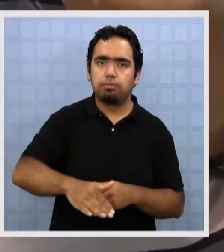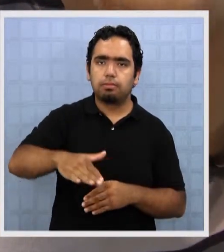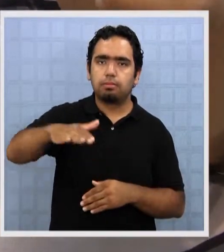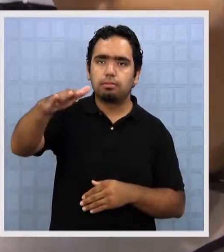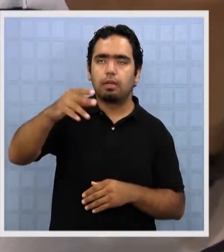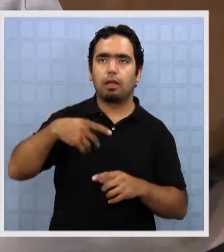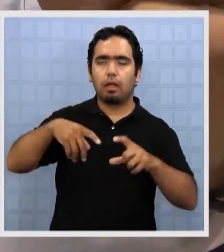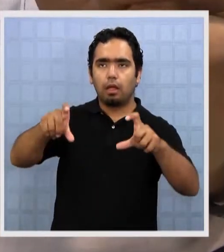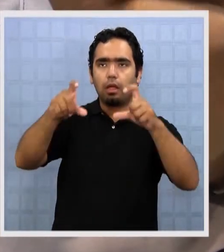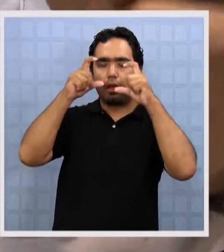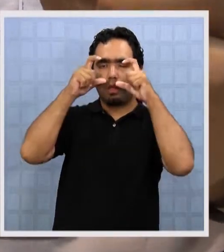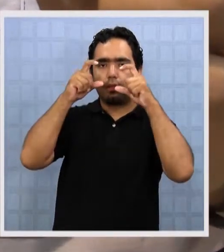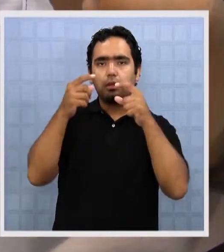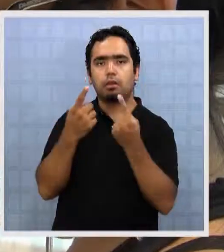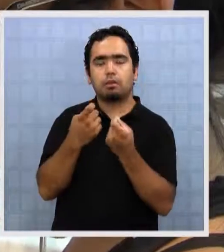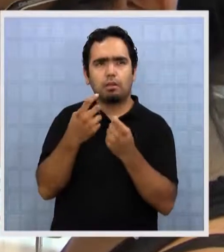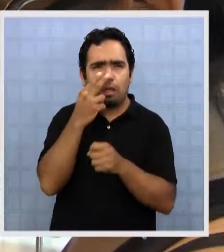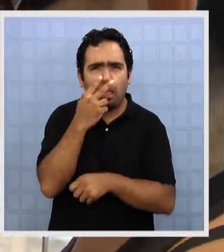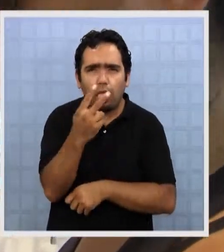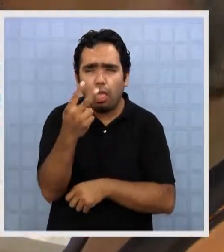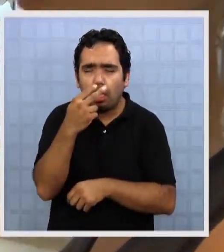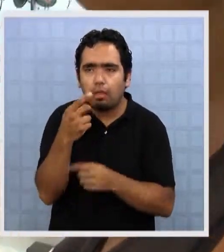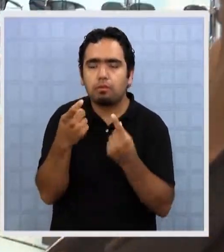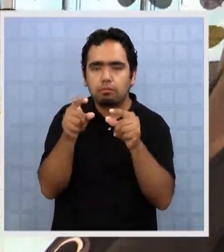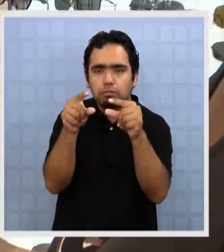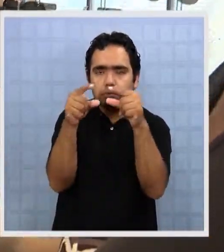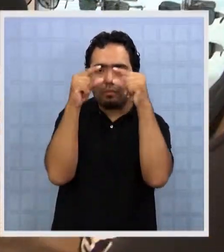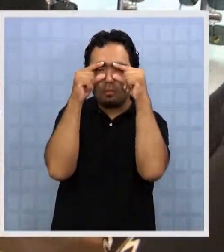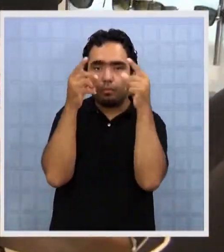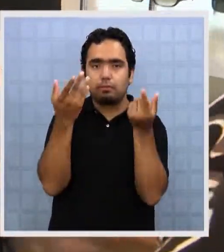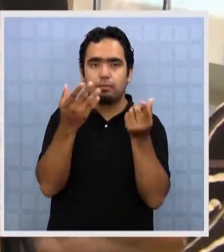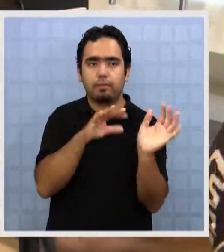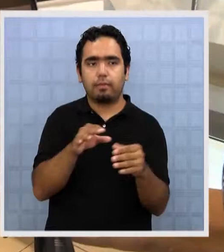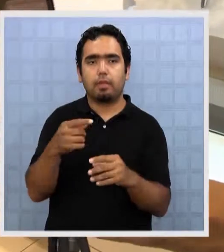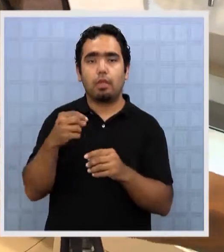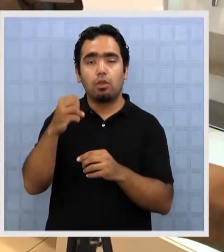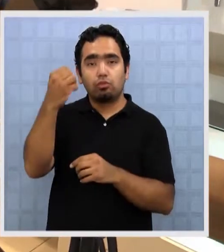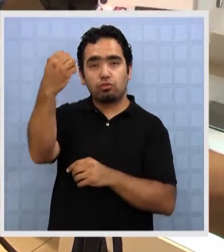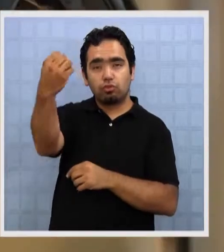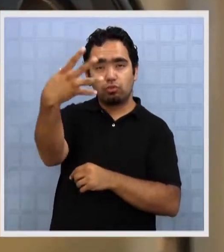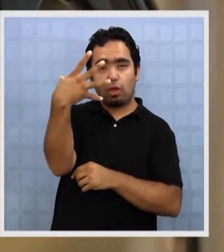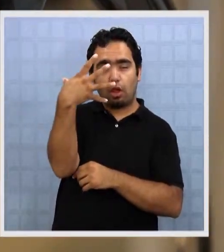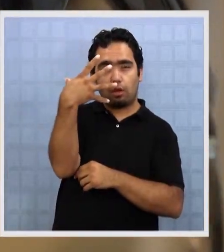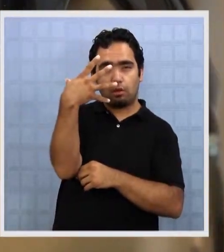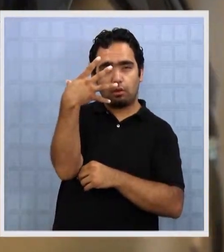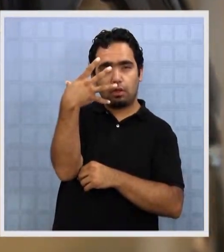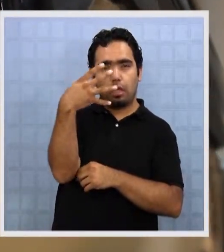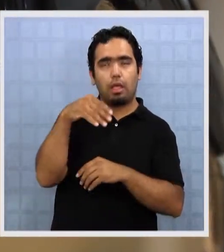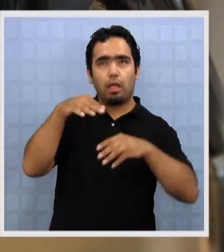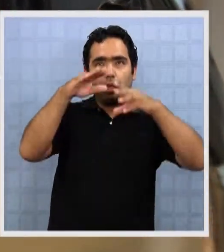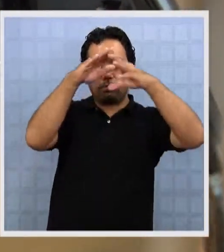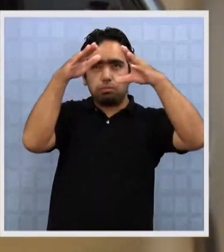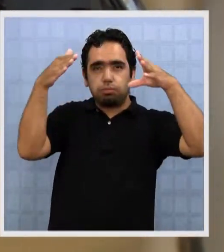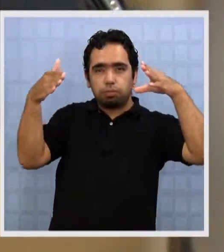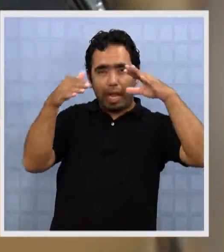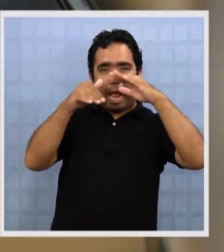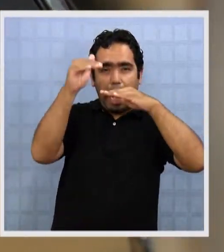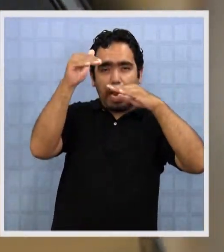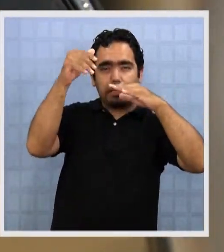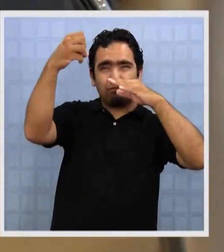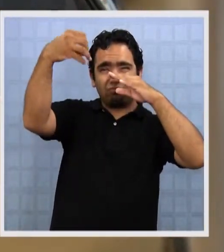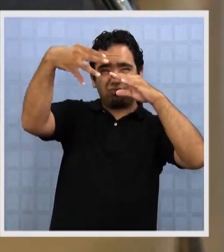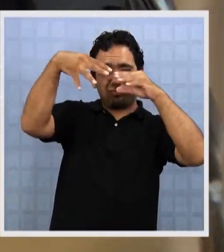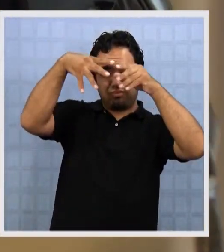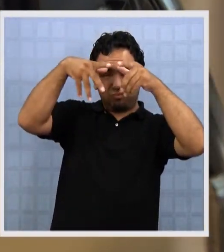adelante va a necesitar un lente óptico, ni siquiera un lente de sol óptico. Los rayos solares en estos momentos que tenemos la capa de ozono muy